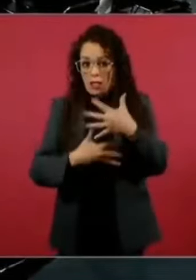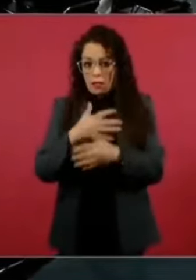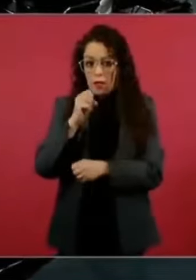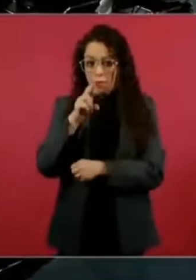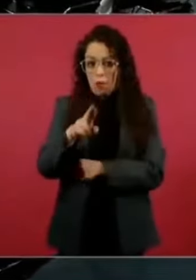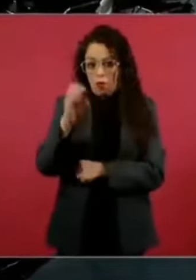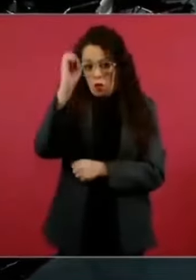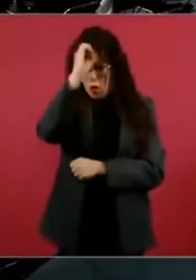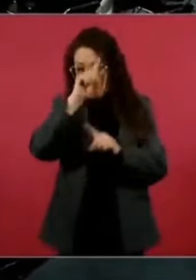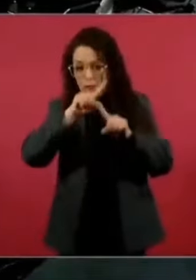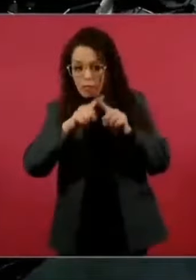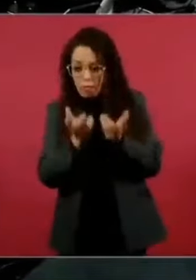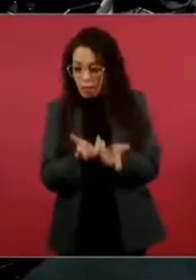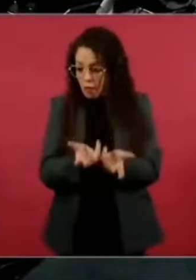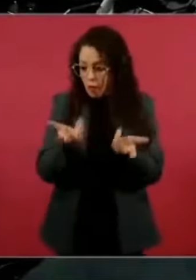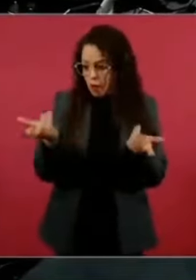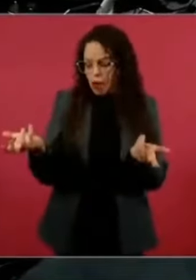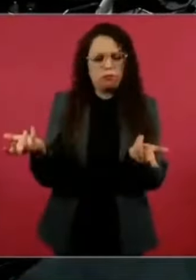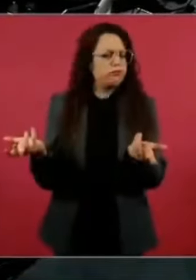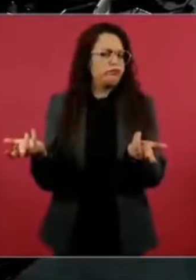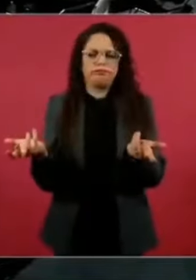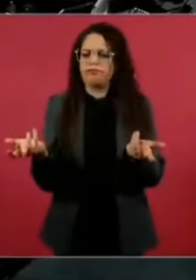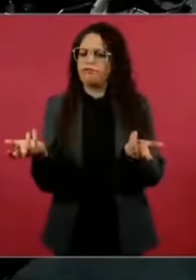eso es lo que puedo comentar.